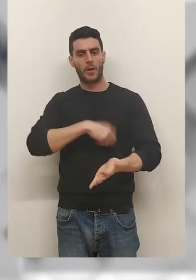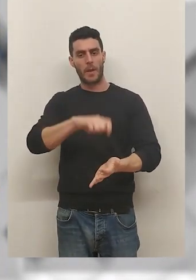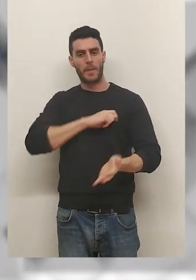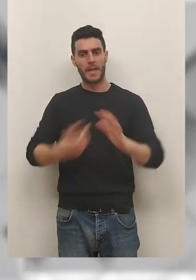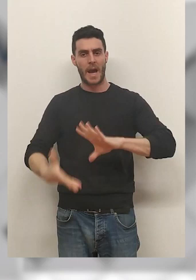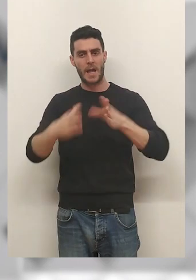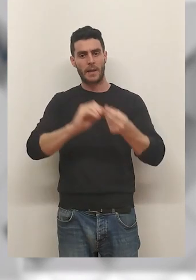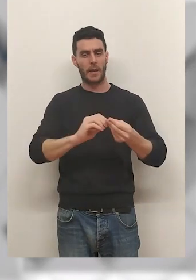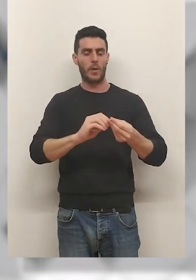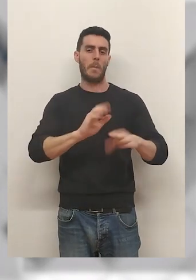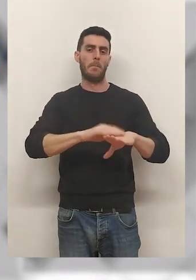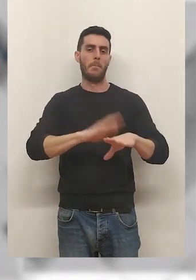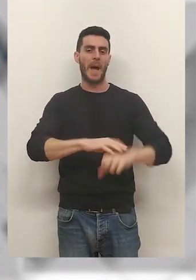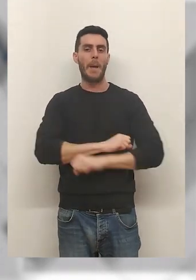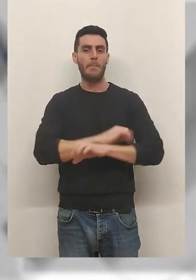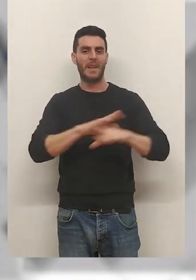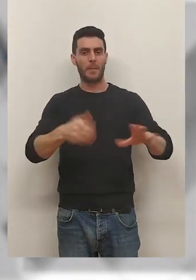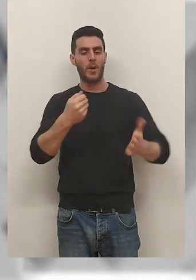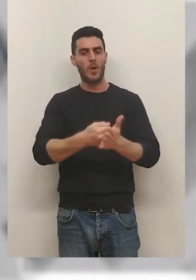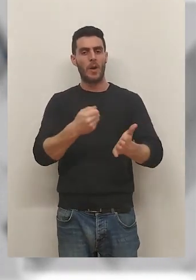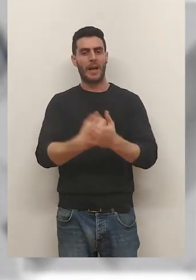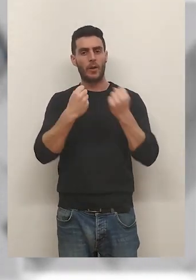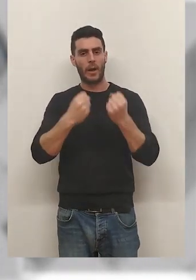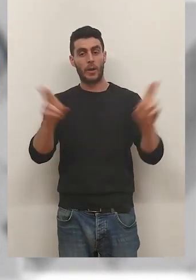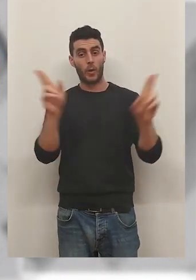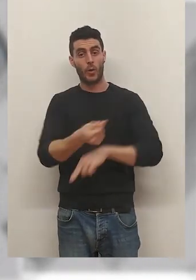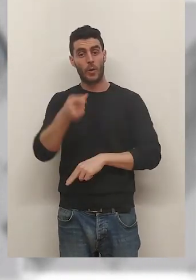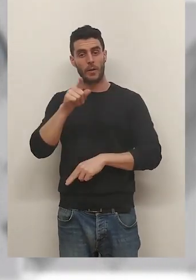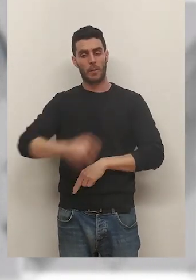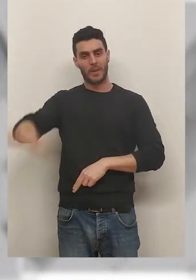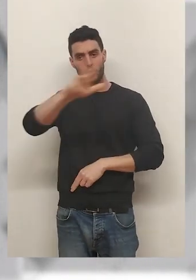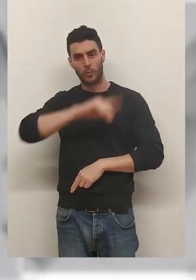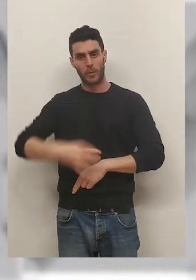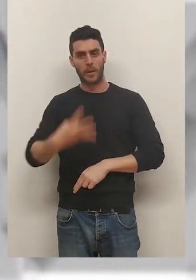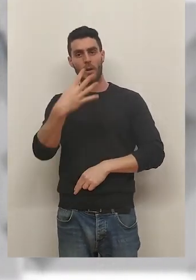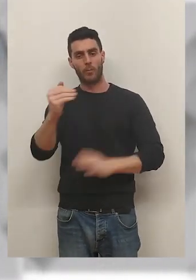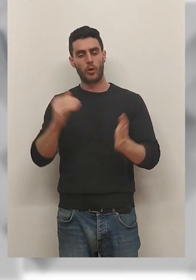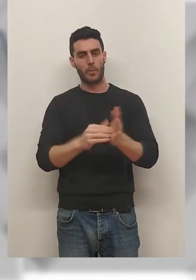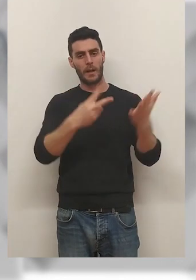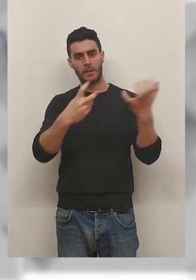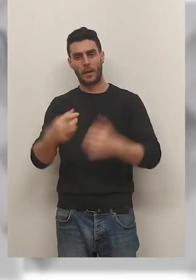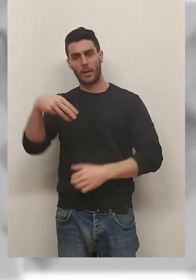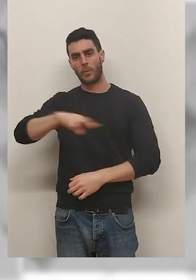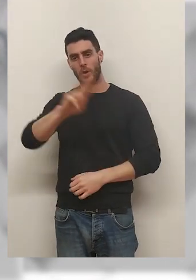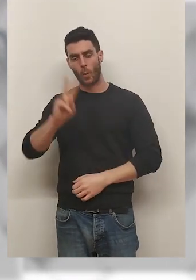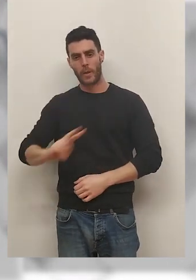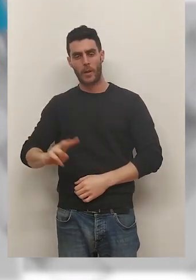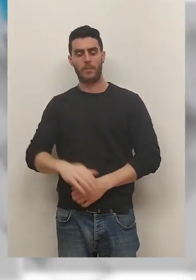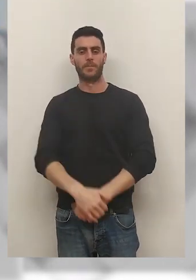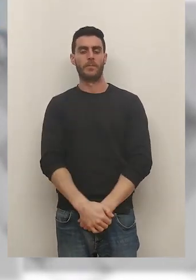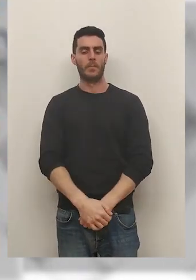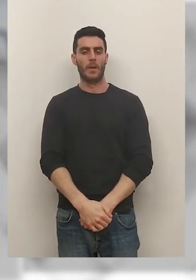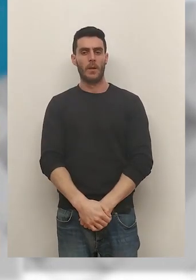España en estar adaptado a pandemias. Su gasto energético será casi nulo y ocupará una superficie de 4.700 metros cuadrados.